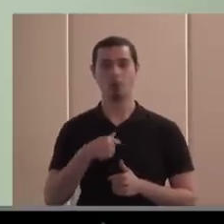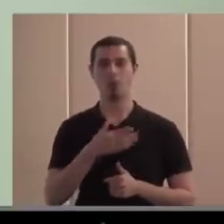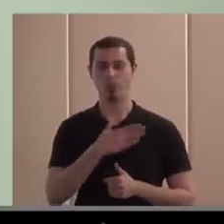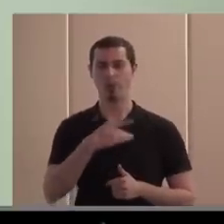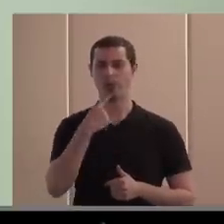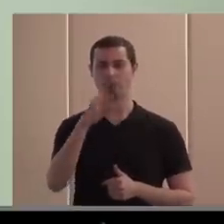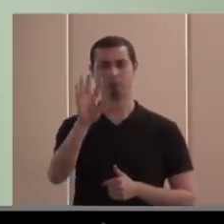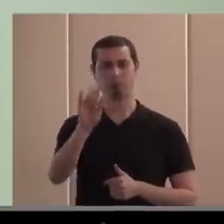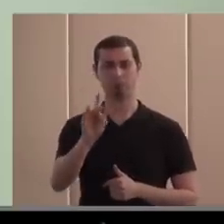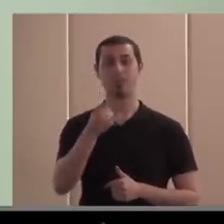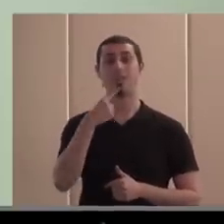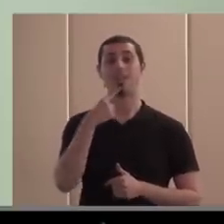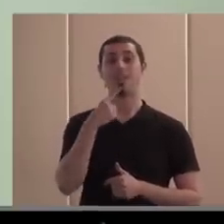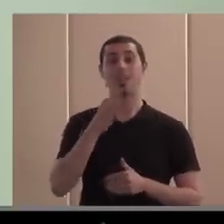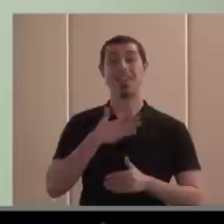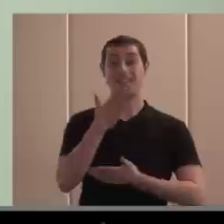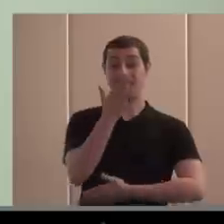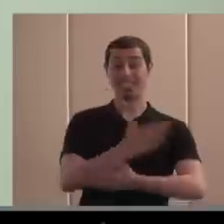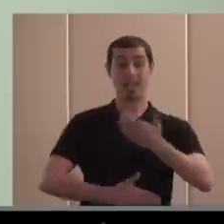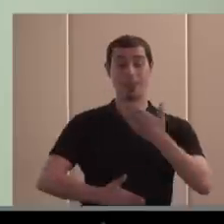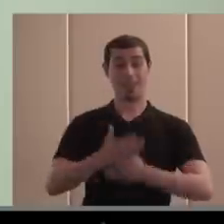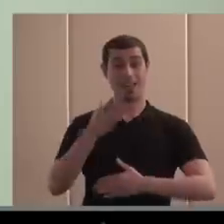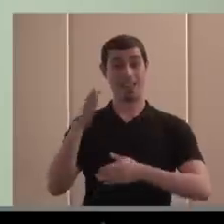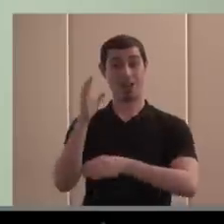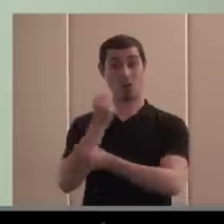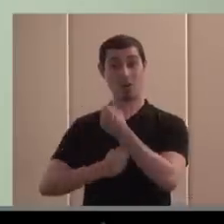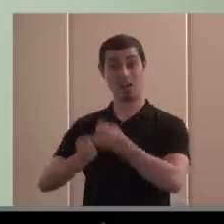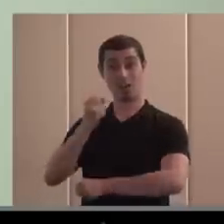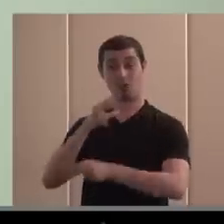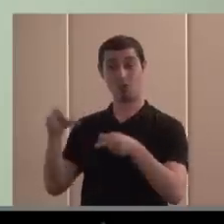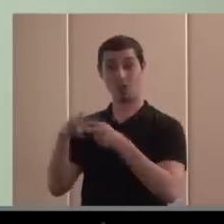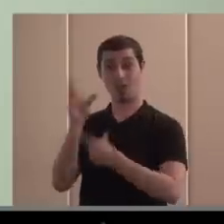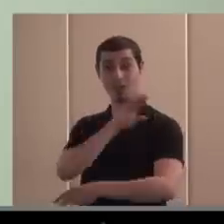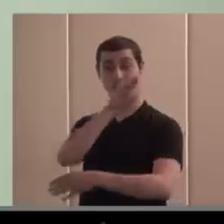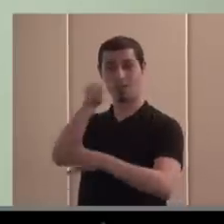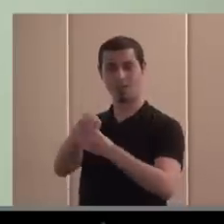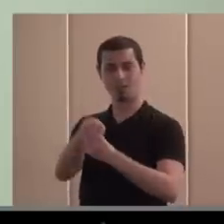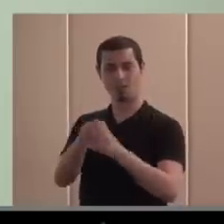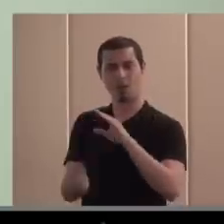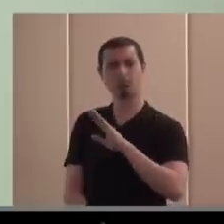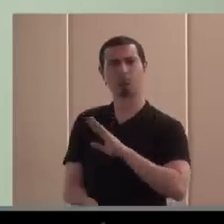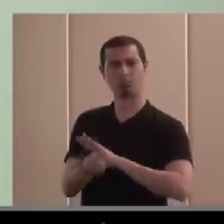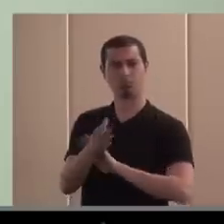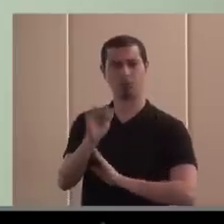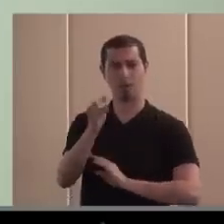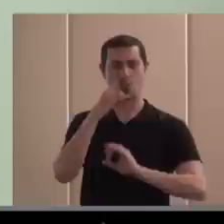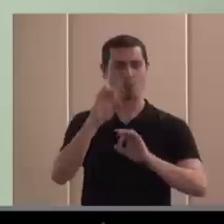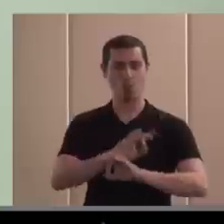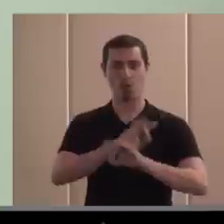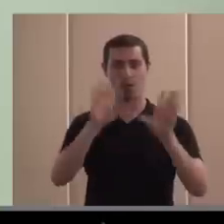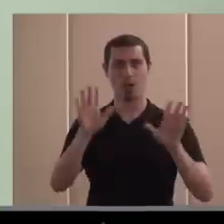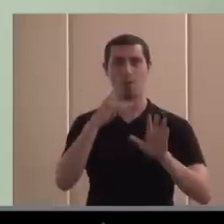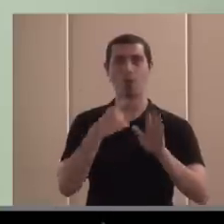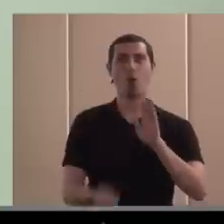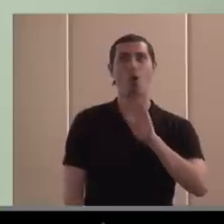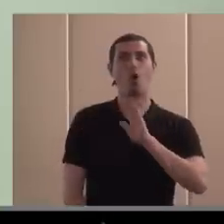afirmar, que la posición de la discapacidad en la economía social tiene un origen, tiene un origen claro, no puedo decir el